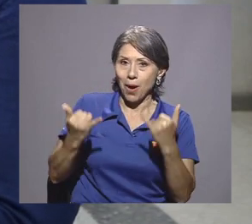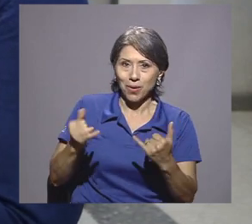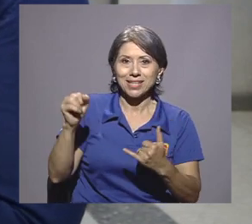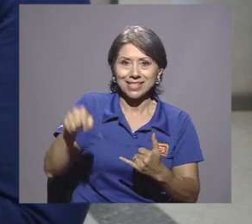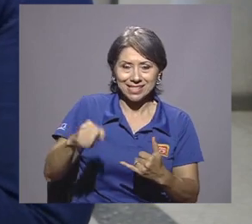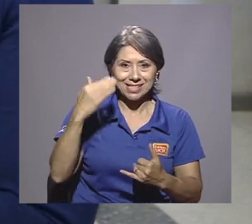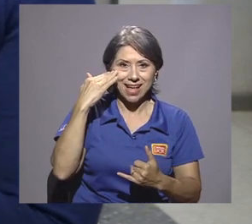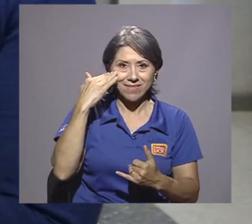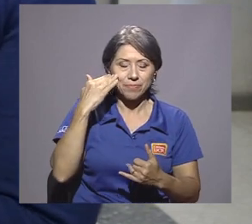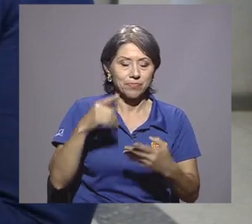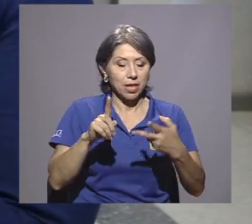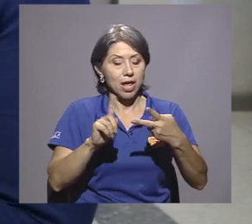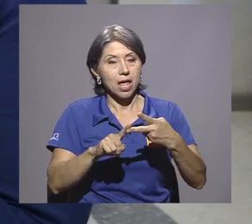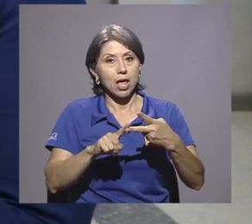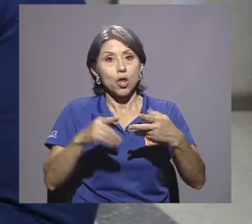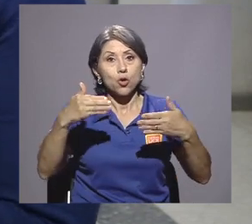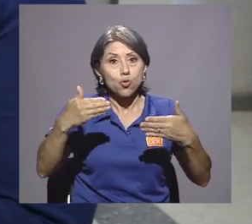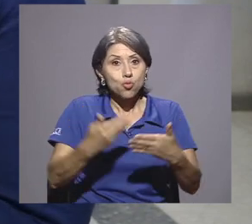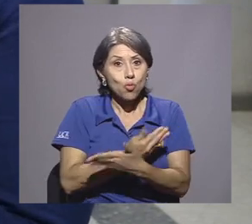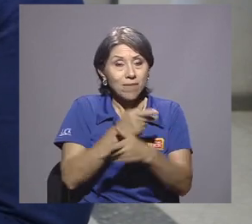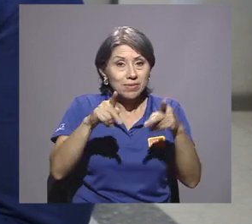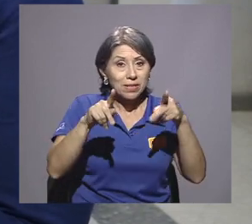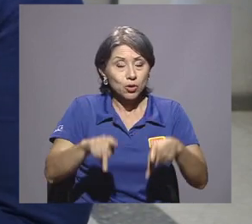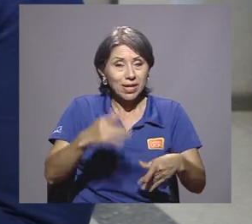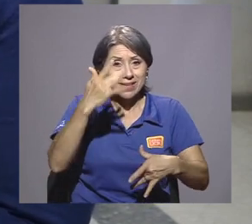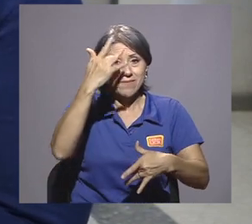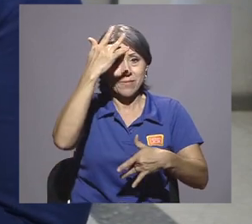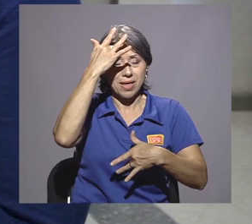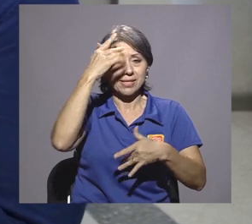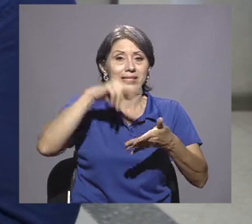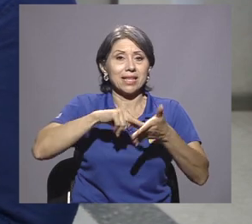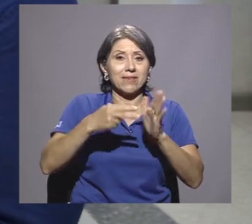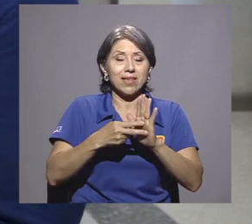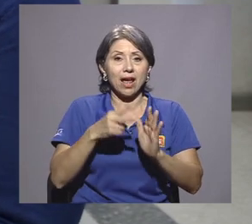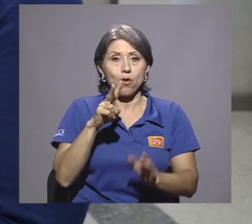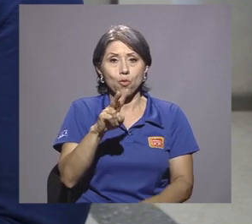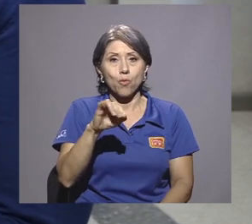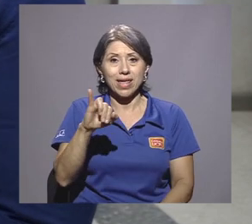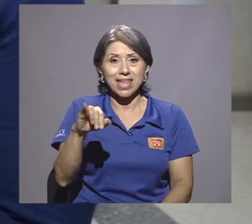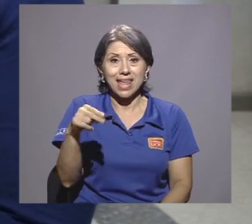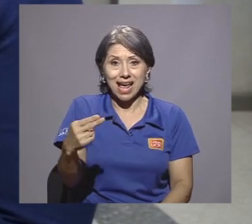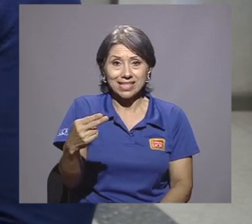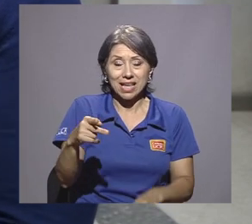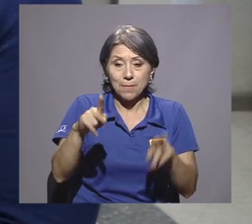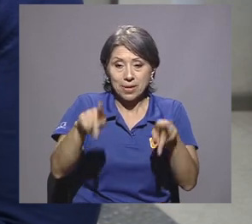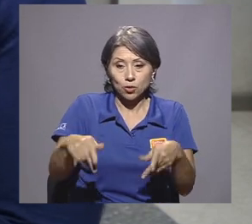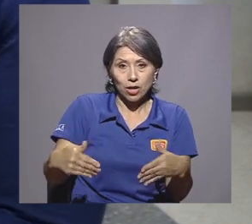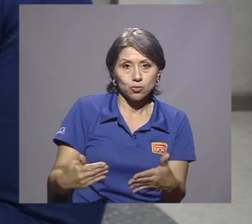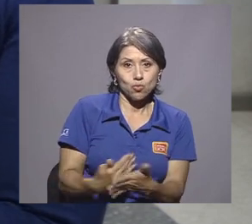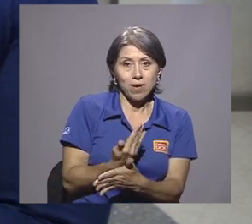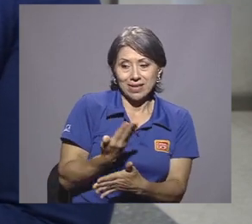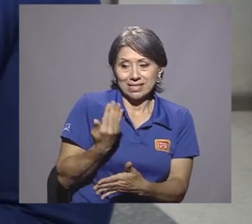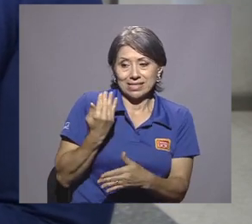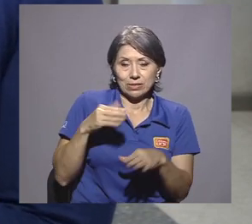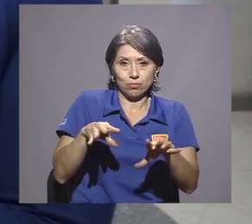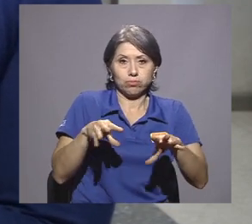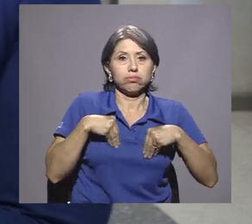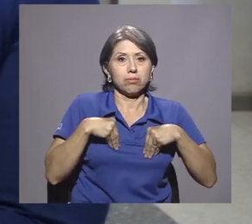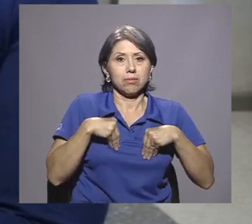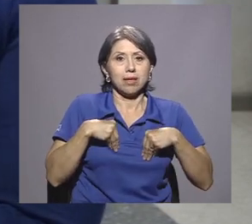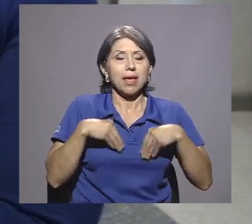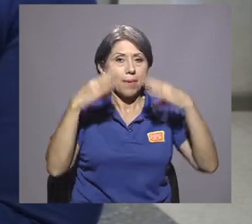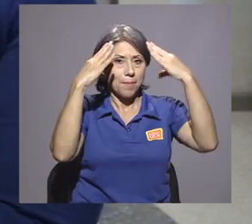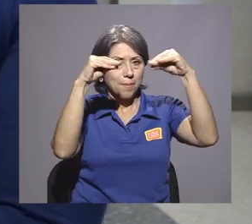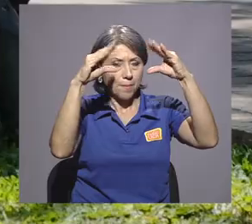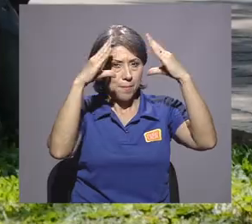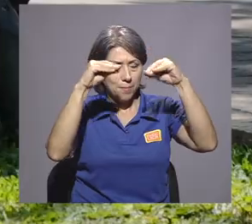sí. Y el aumento en nuevas infecciones es que personas están adquiriendo el VIH de manera reciente. Según datos del Ministerio